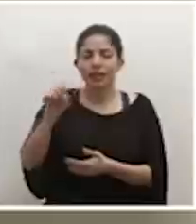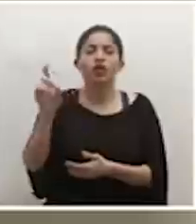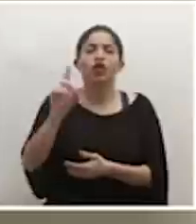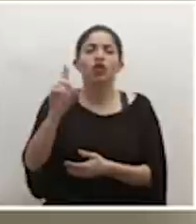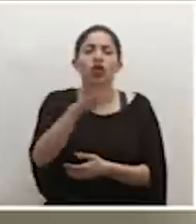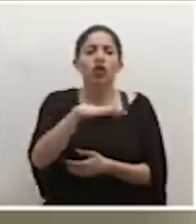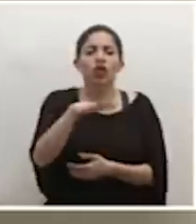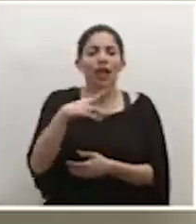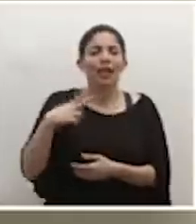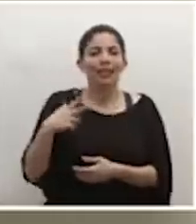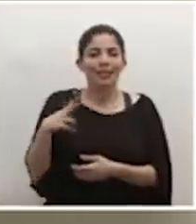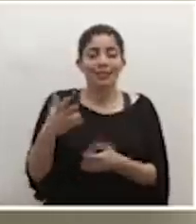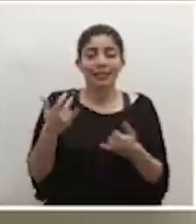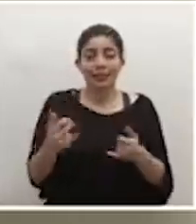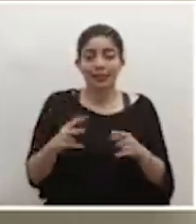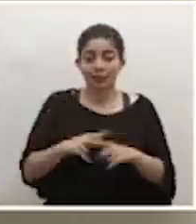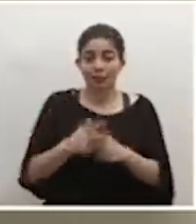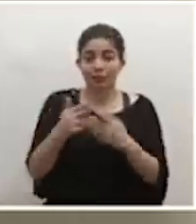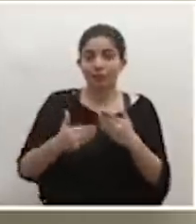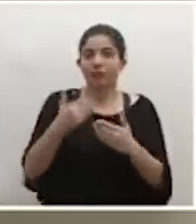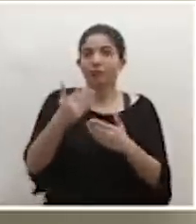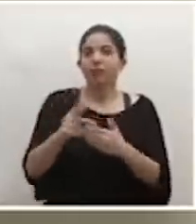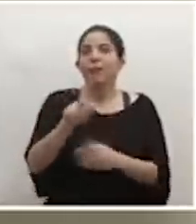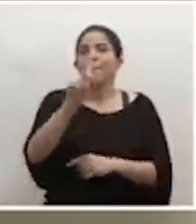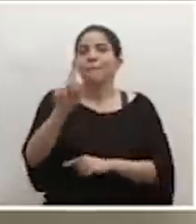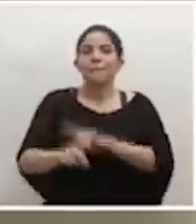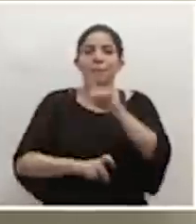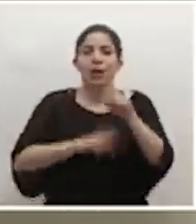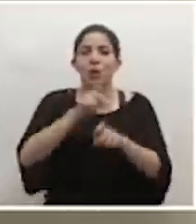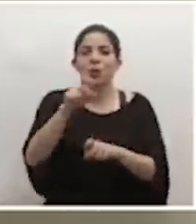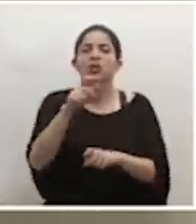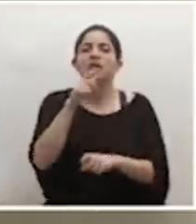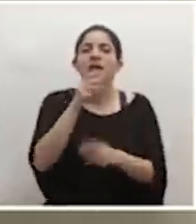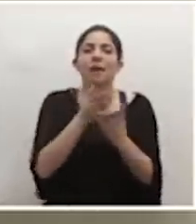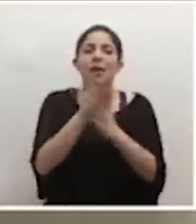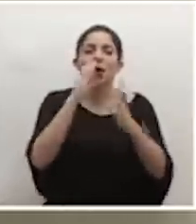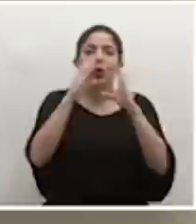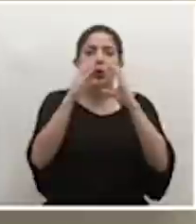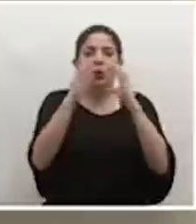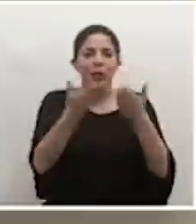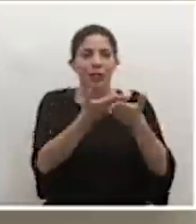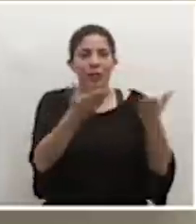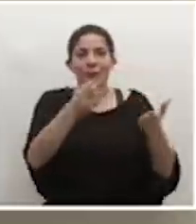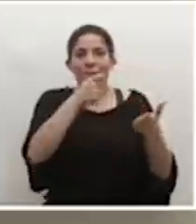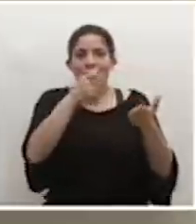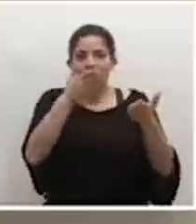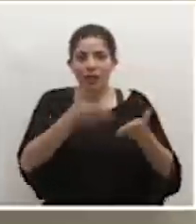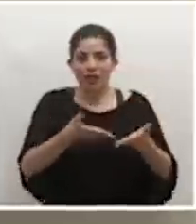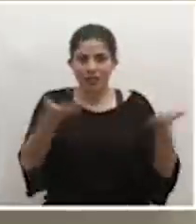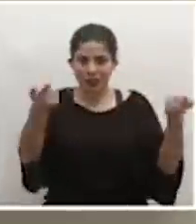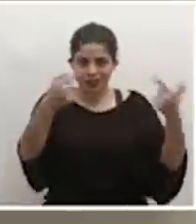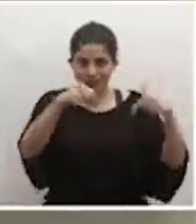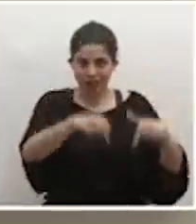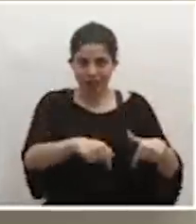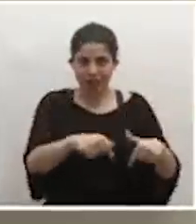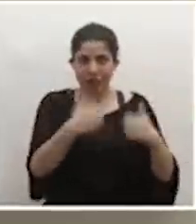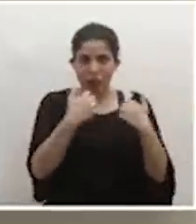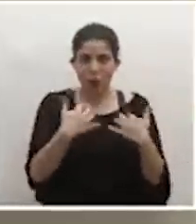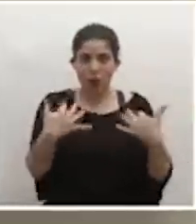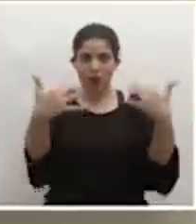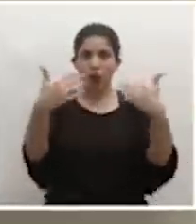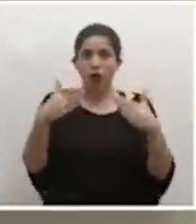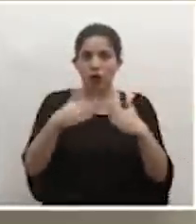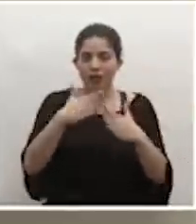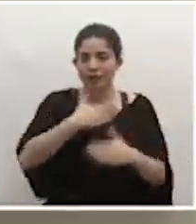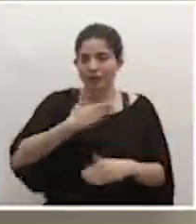de los Chiles. De inmediato vamos a iniciar con las preguntas por parte de los medios de comunicación y los periodistas que se hicieron presentes aquí al auditorio de